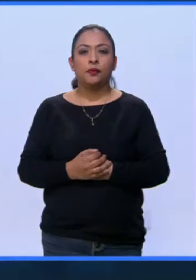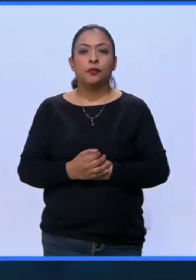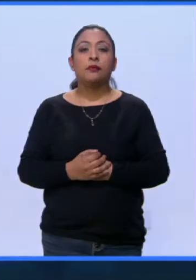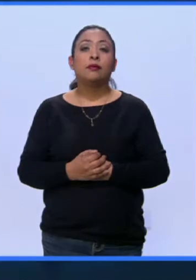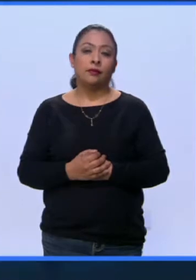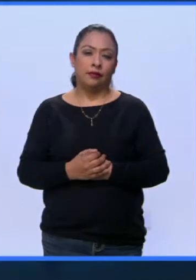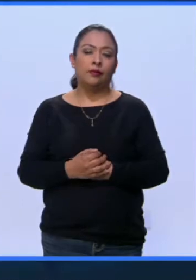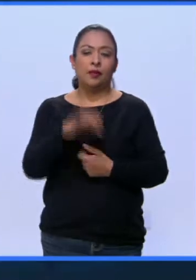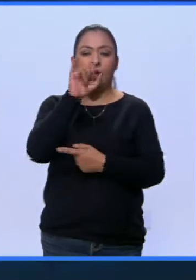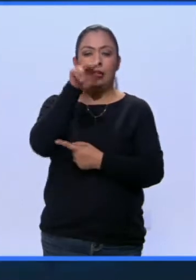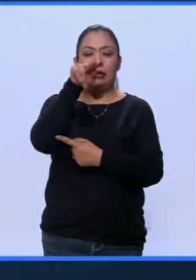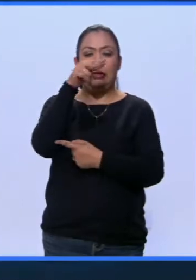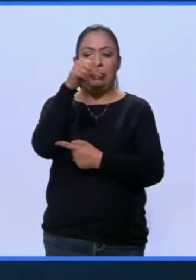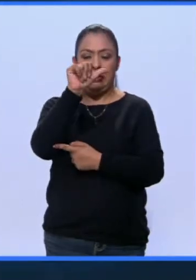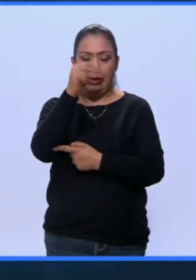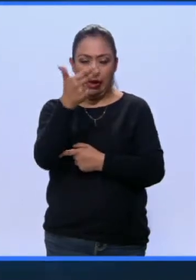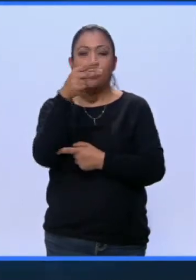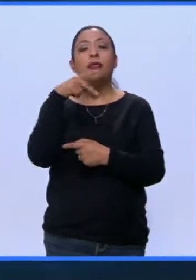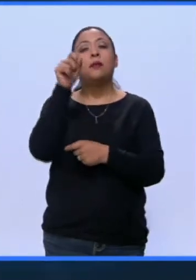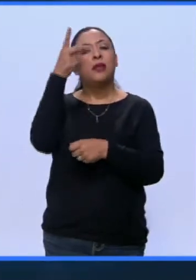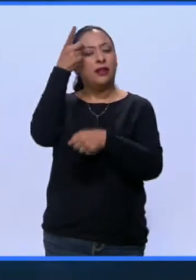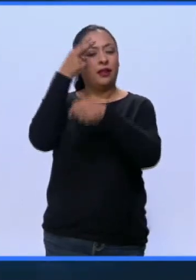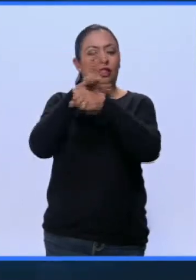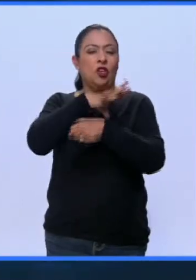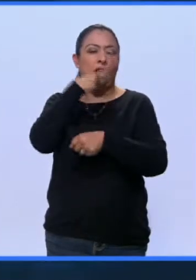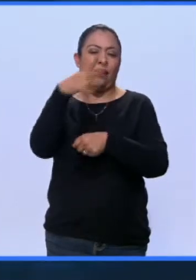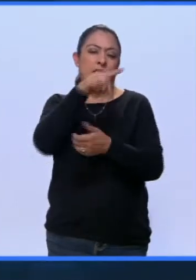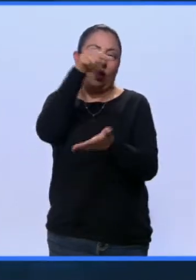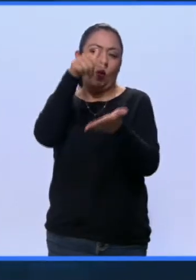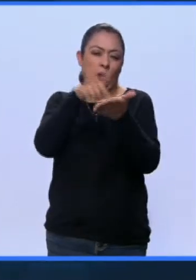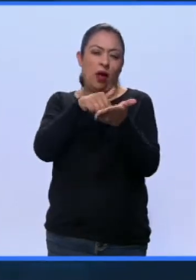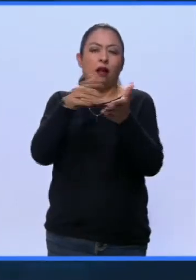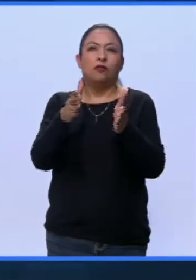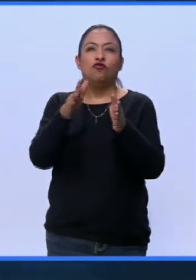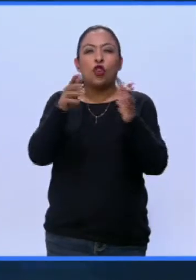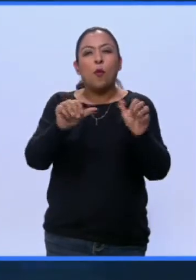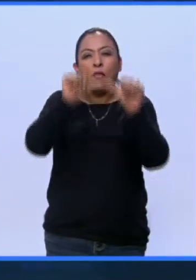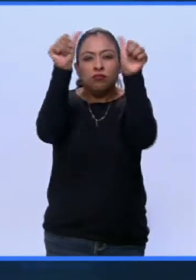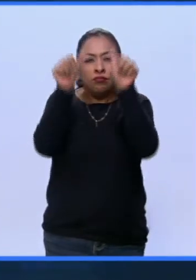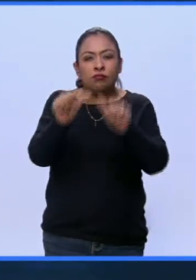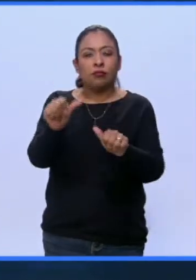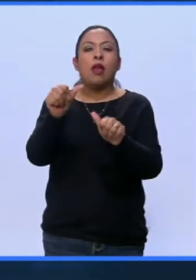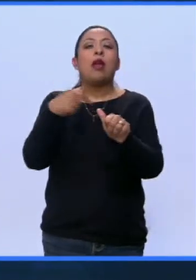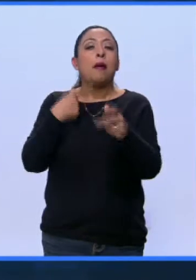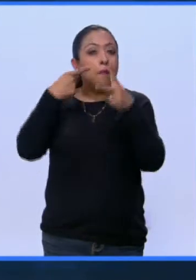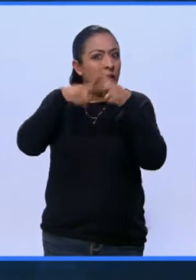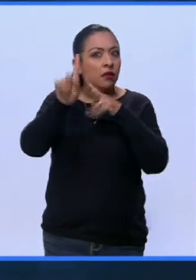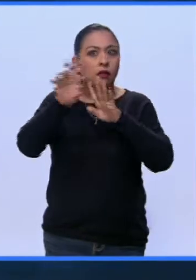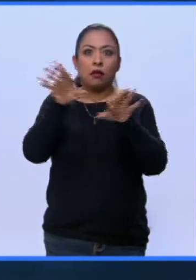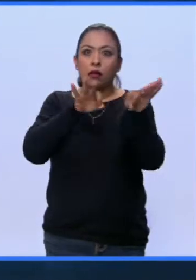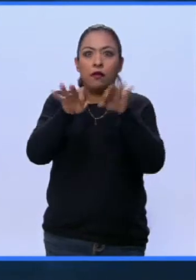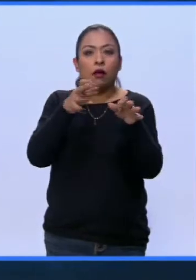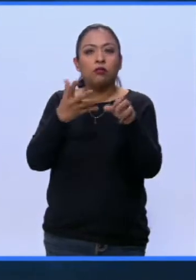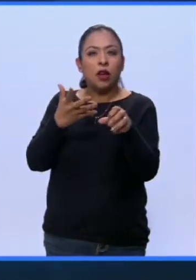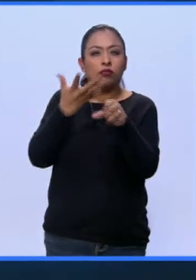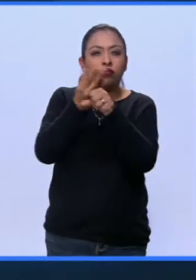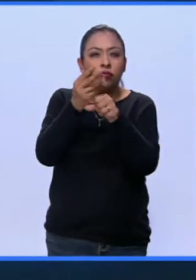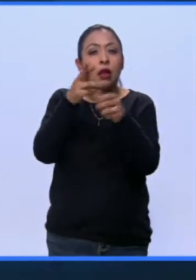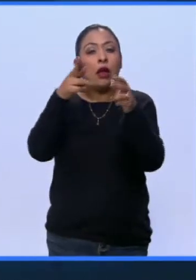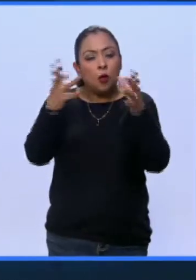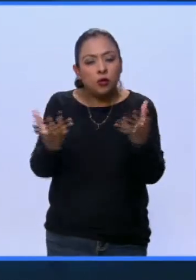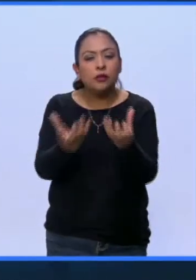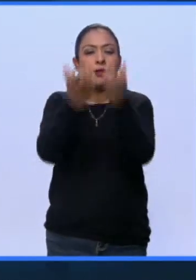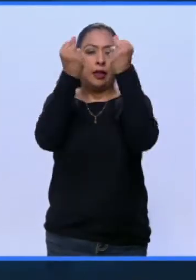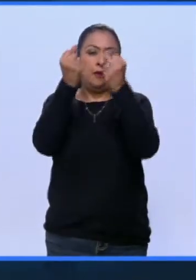El INAH y la Dirección General de Sitios y Monumentos del Patrimonio Cultural han iniciado trabajos para recuperar inmuebles históricos.